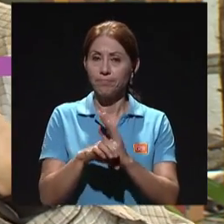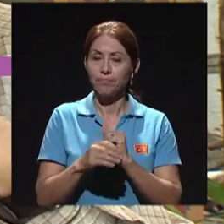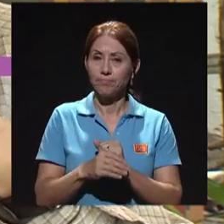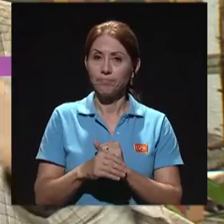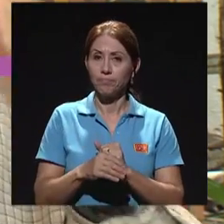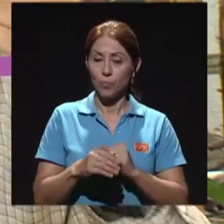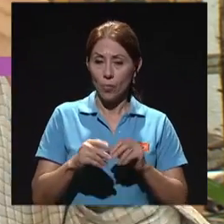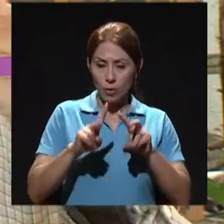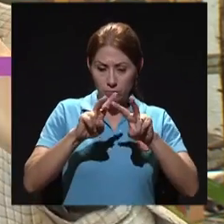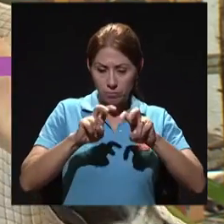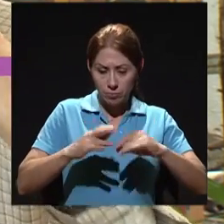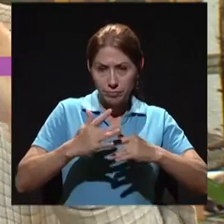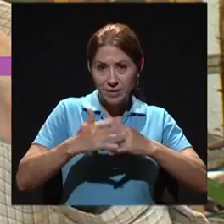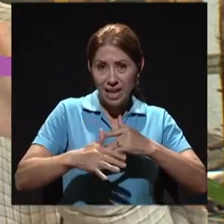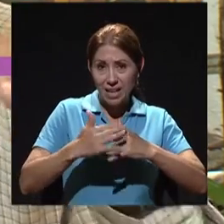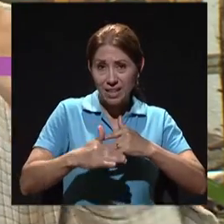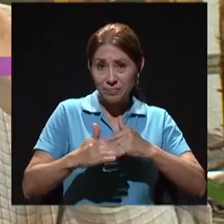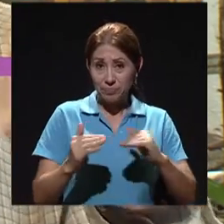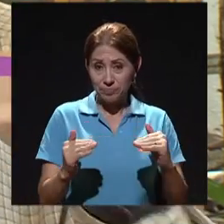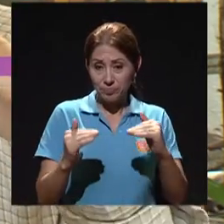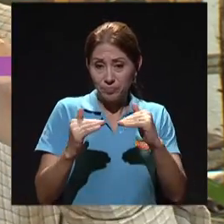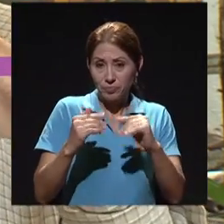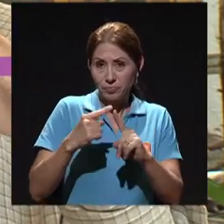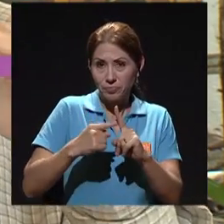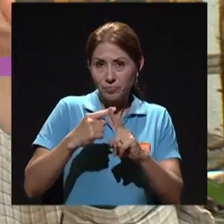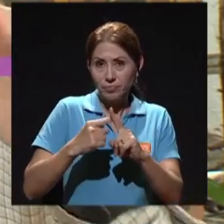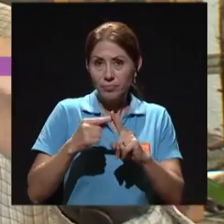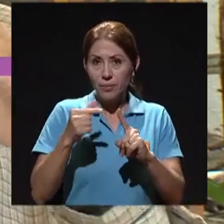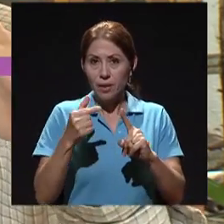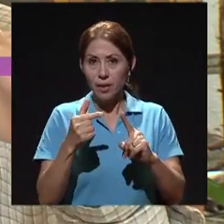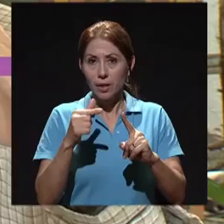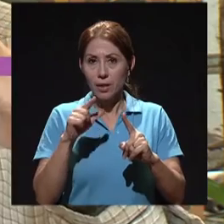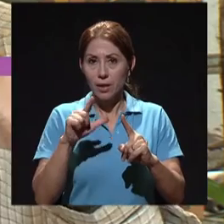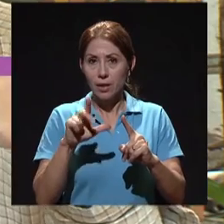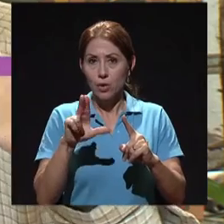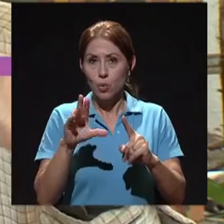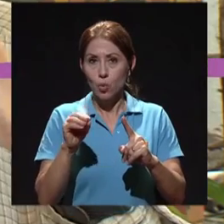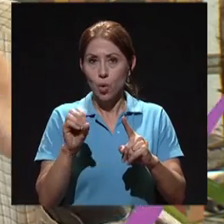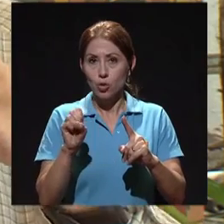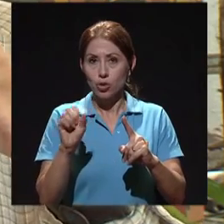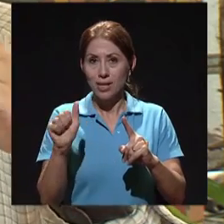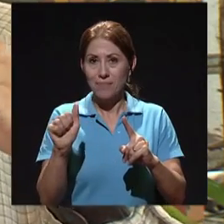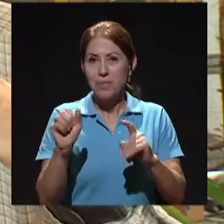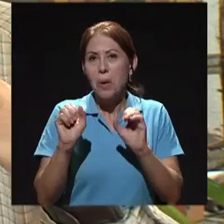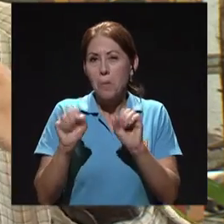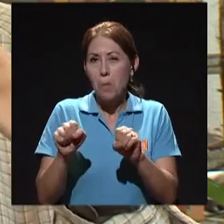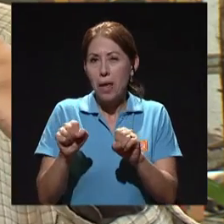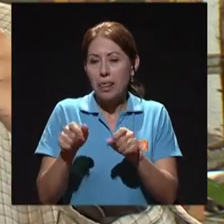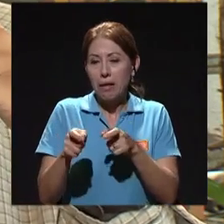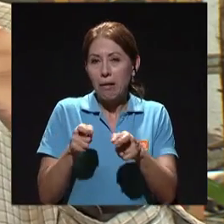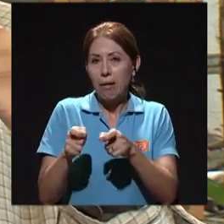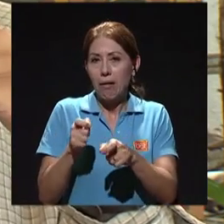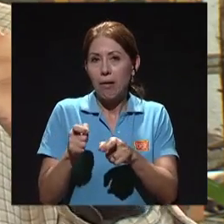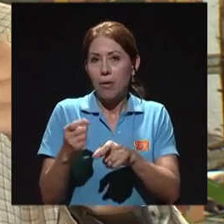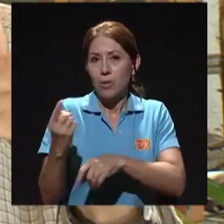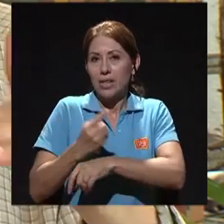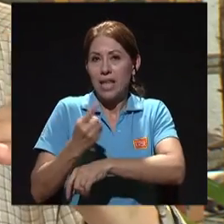sangre, la persona los puede controlar unos días antes. Entonces, si una persona, por ejemplo, es diabética y no se cuida,